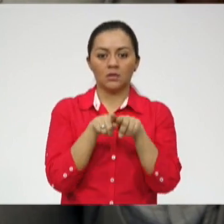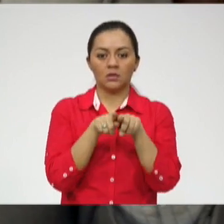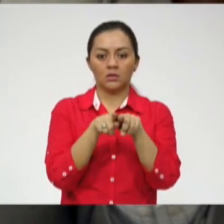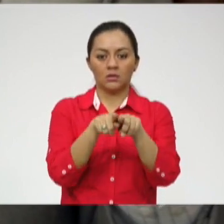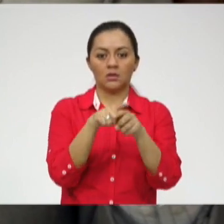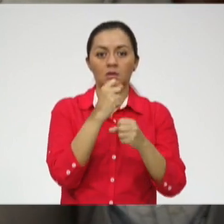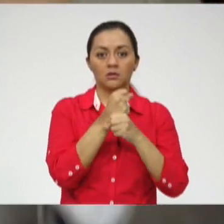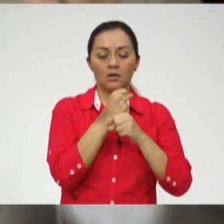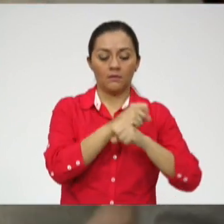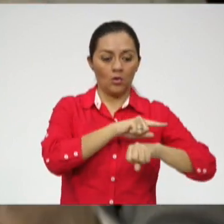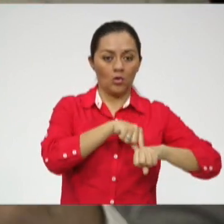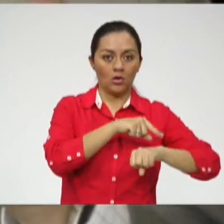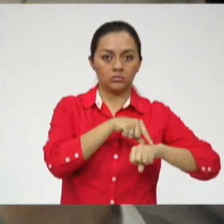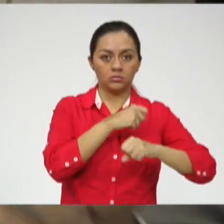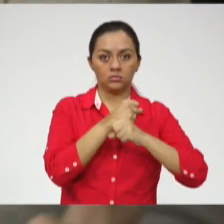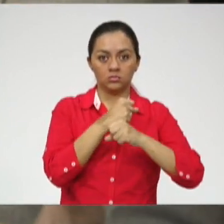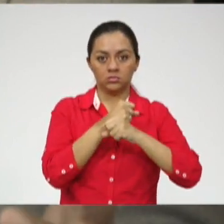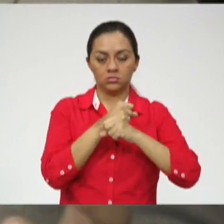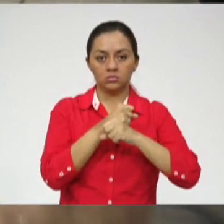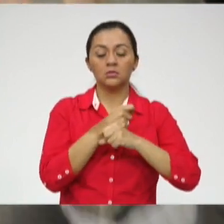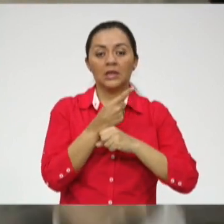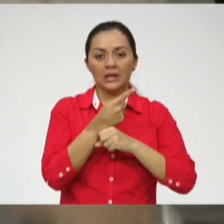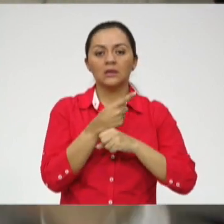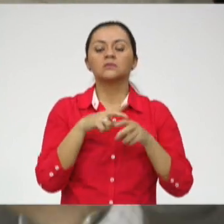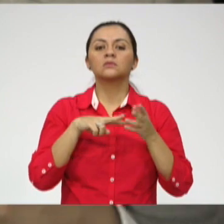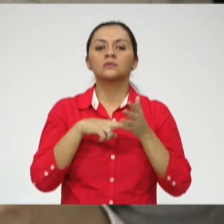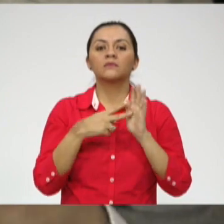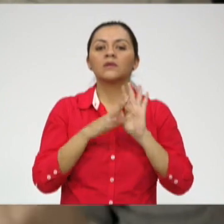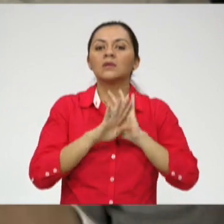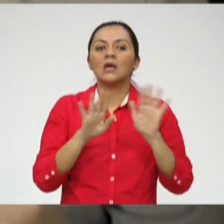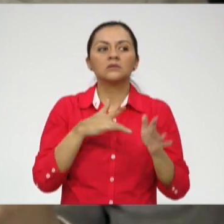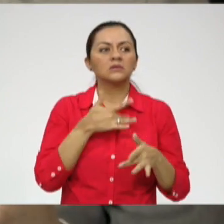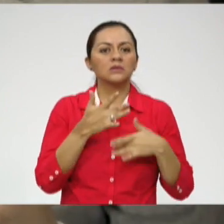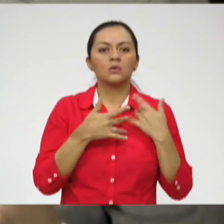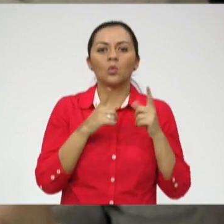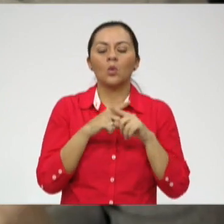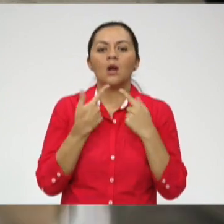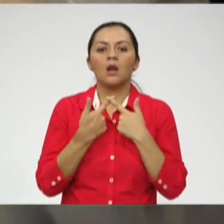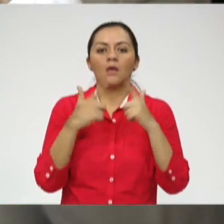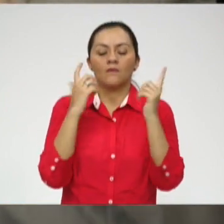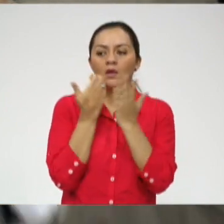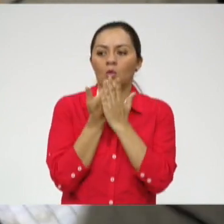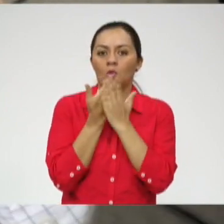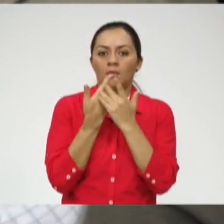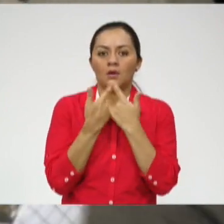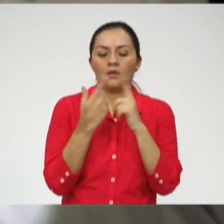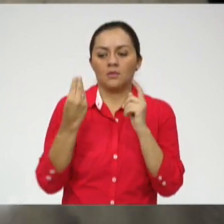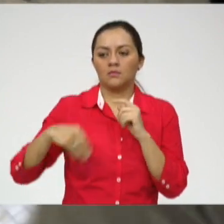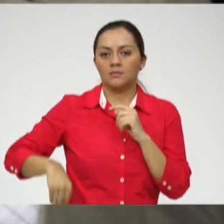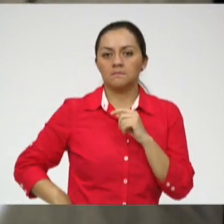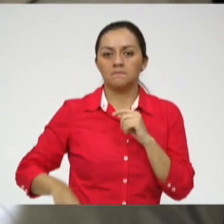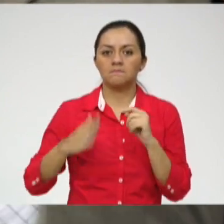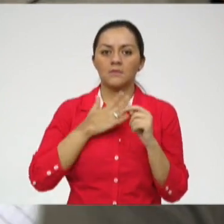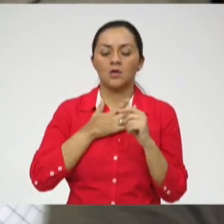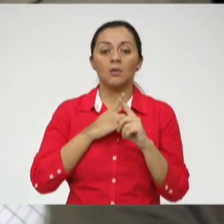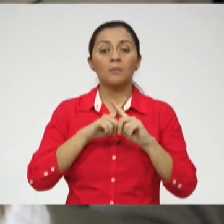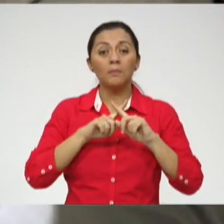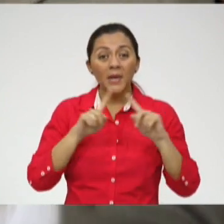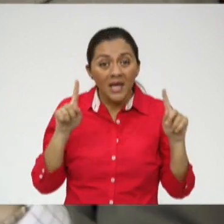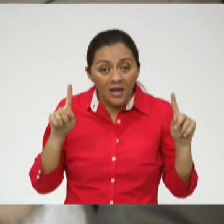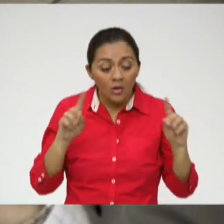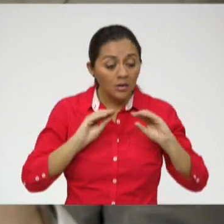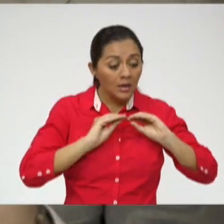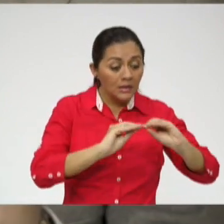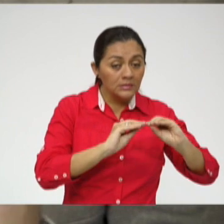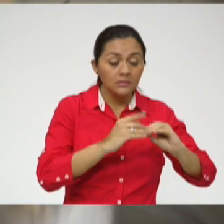trabajan unas horas, rompe la dependencia, por fin siente una libertad económica, pero nadie le enseñó